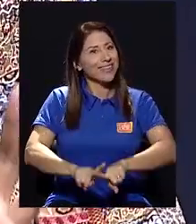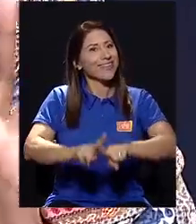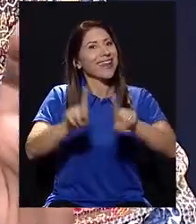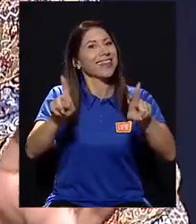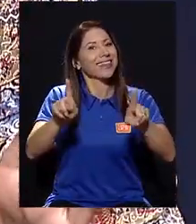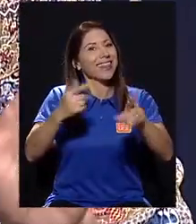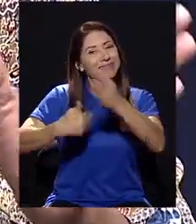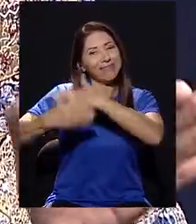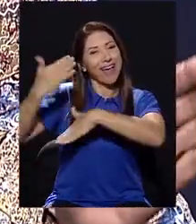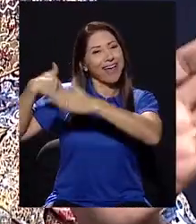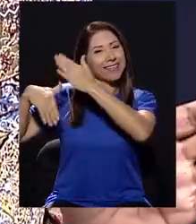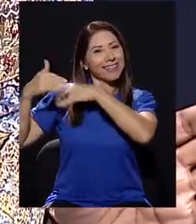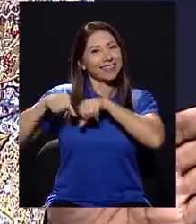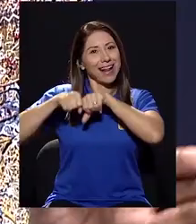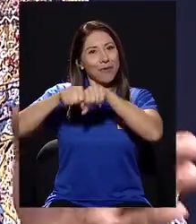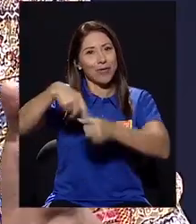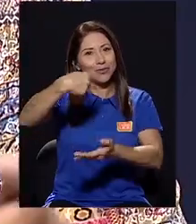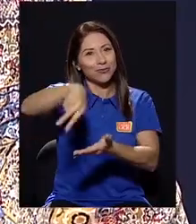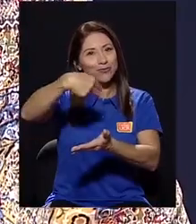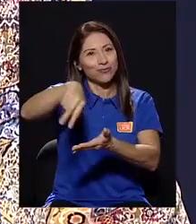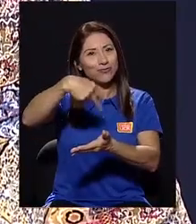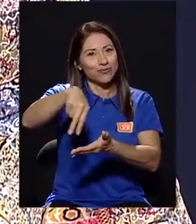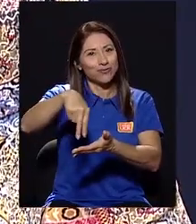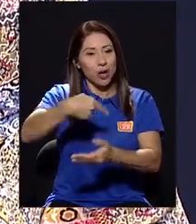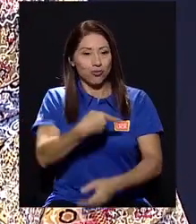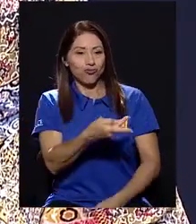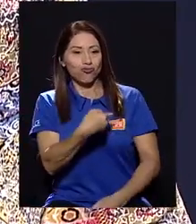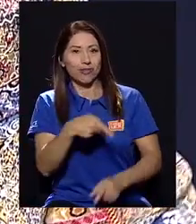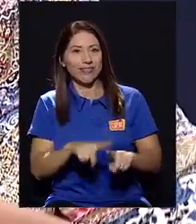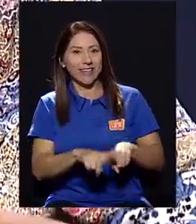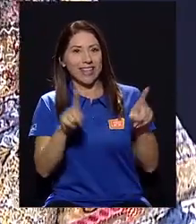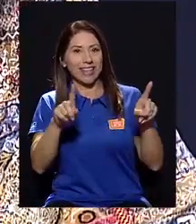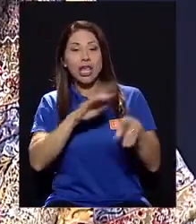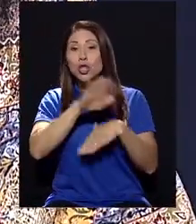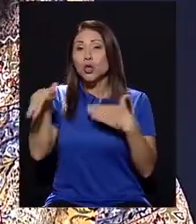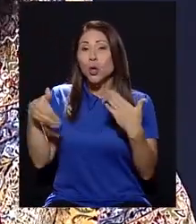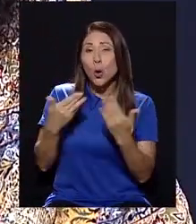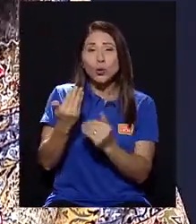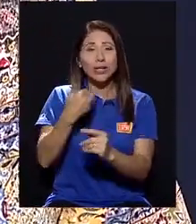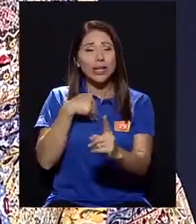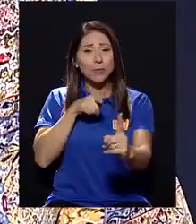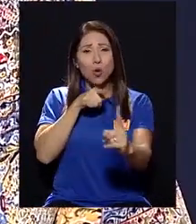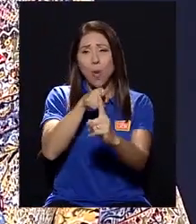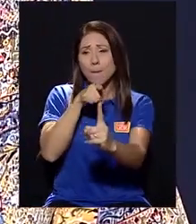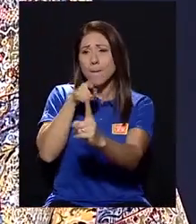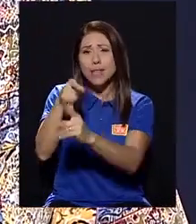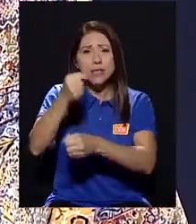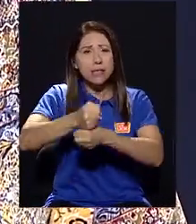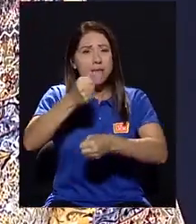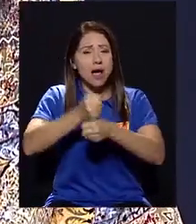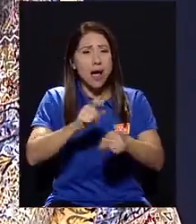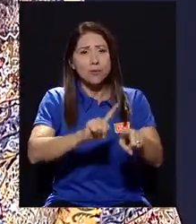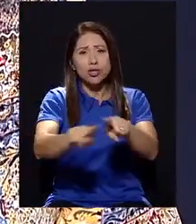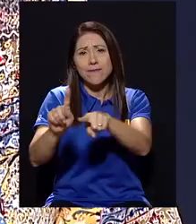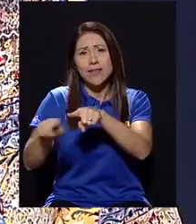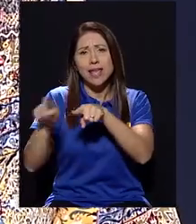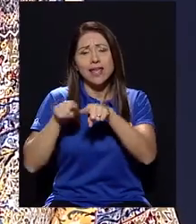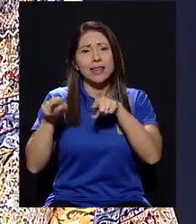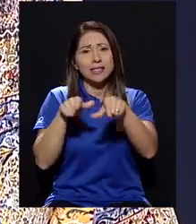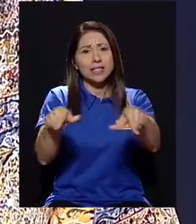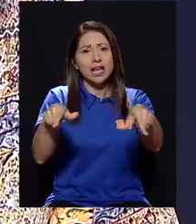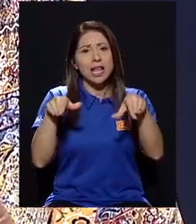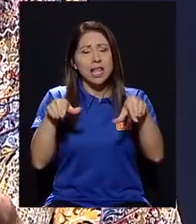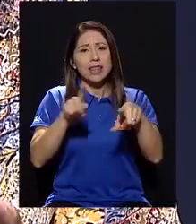la generación de bailarines que venían graduándose. Todos teníamos un objetivo, todos trabajamos en diferentes regiones y en diferentes